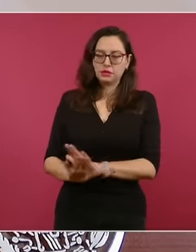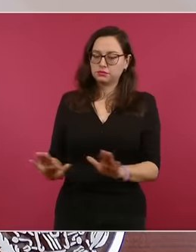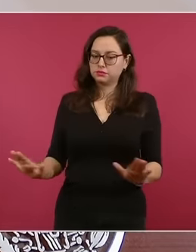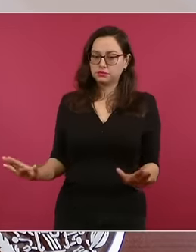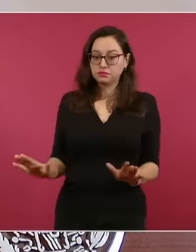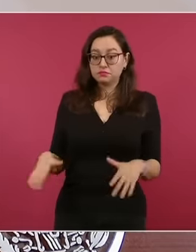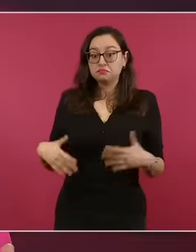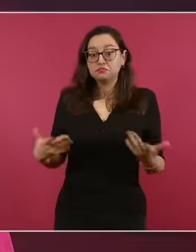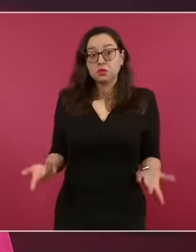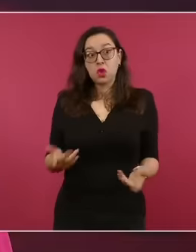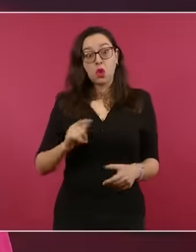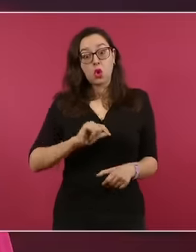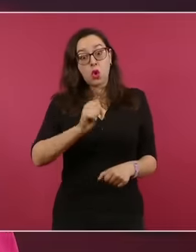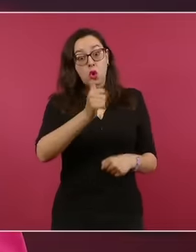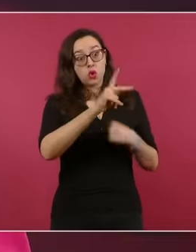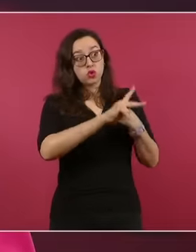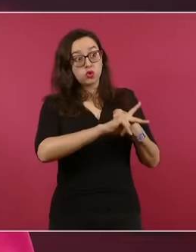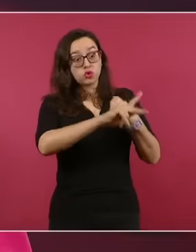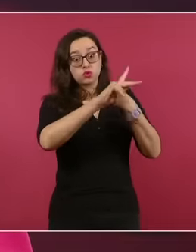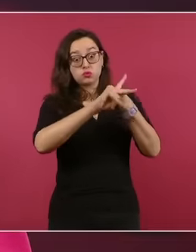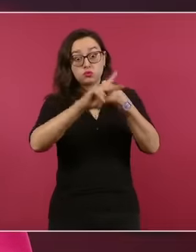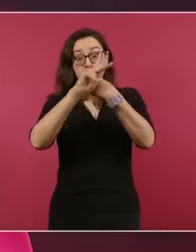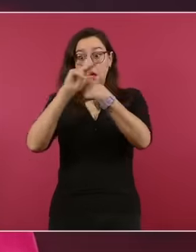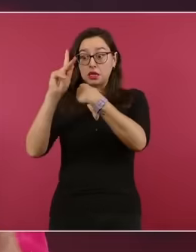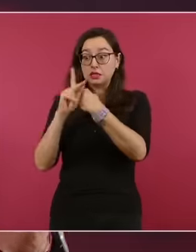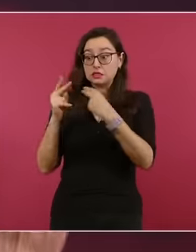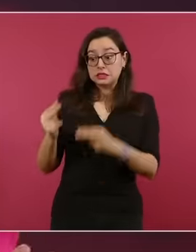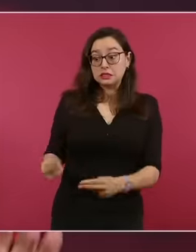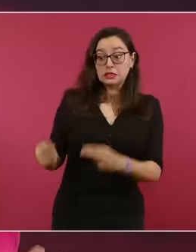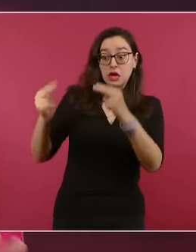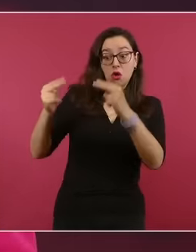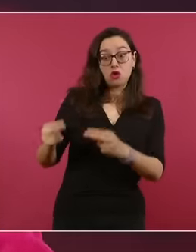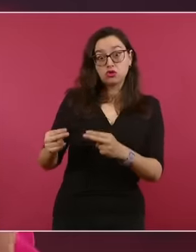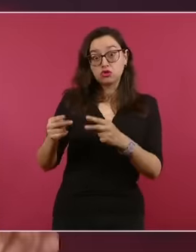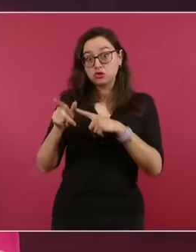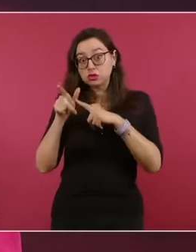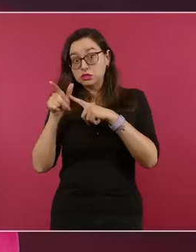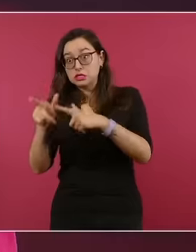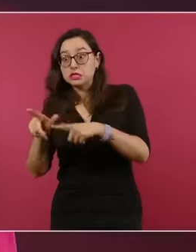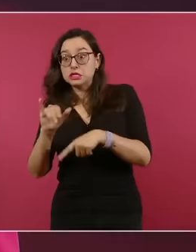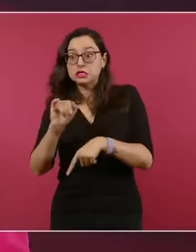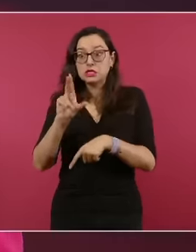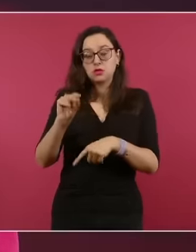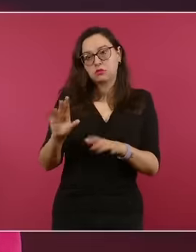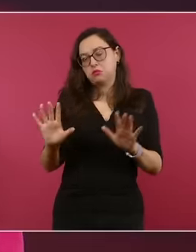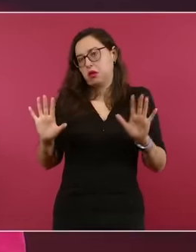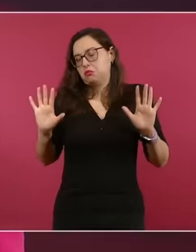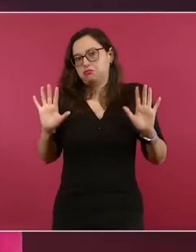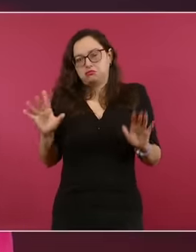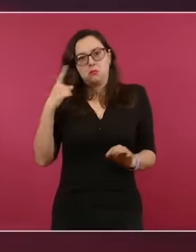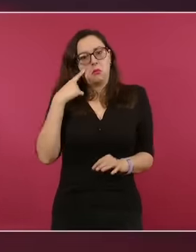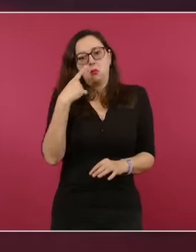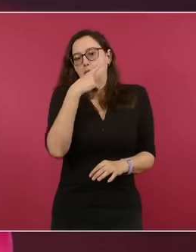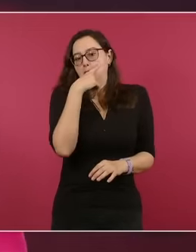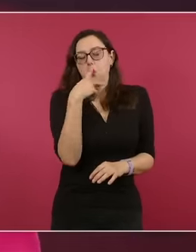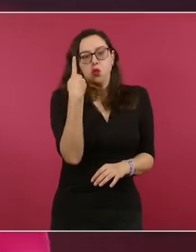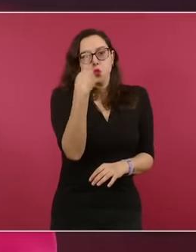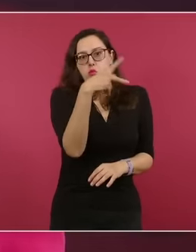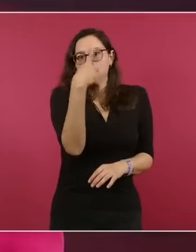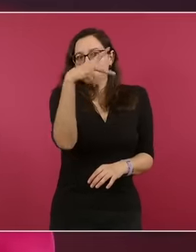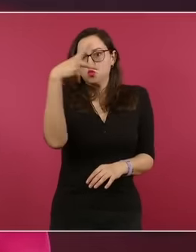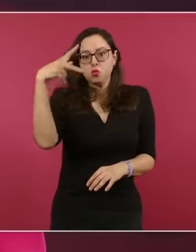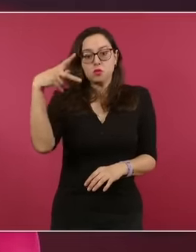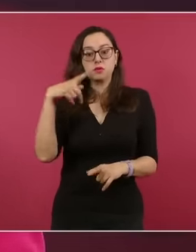¿Qué van a hacer los demás estados en relación al tema económico comercial? Es una decisión de cada estado. Y también, yo diría, de los